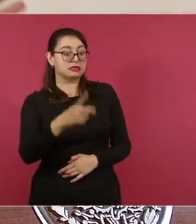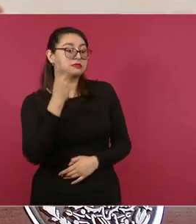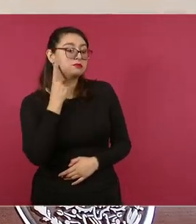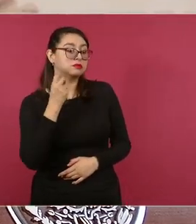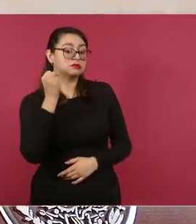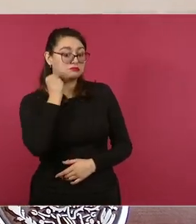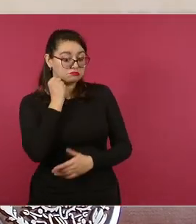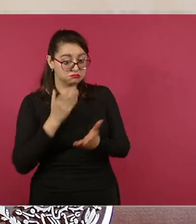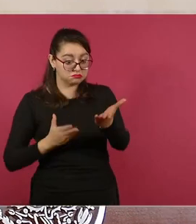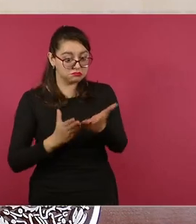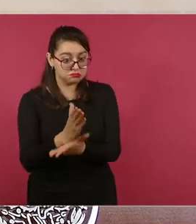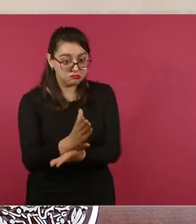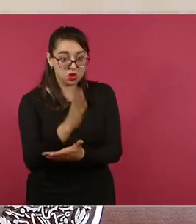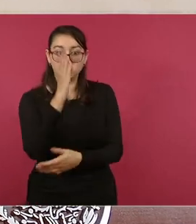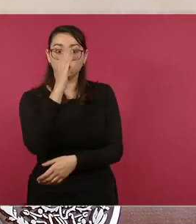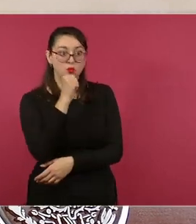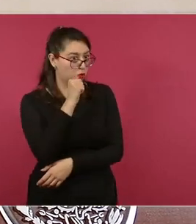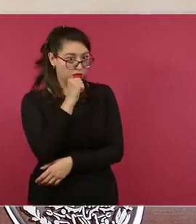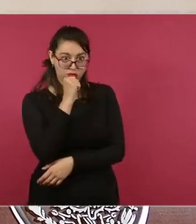tiene sus funciones.